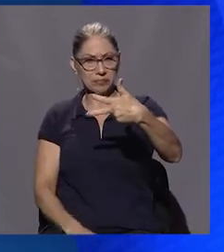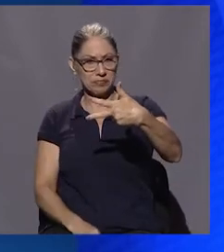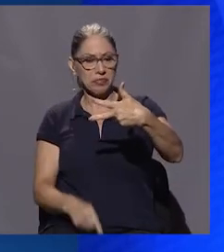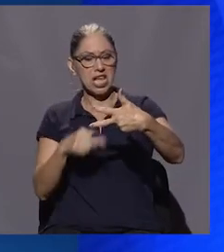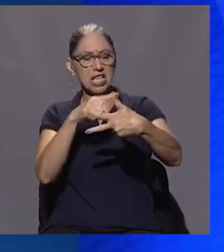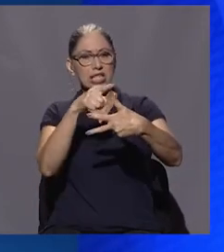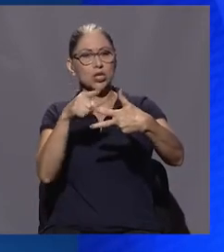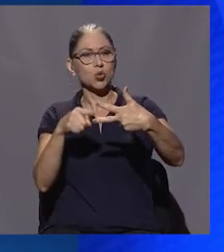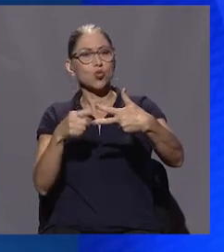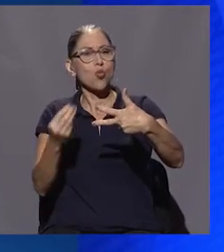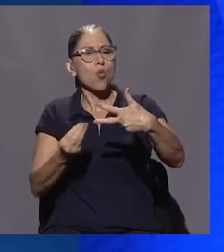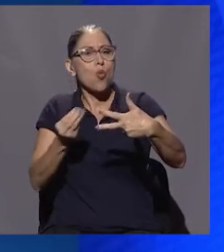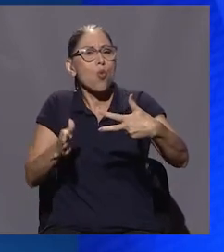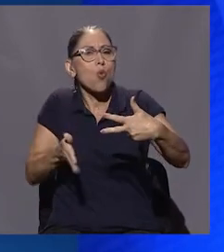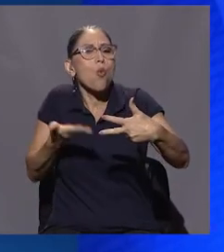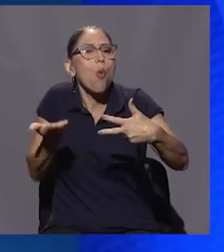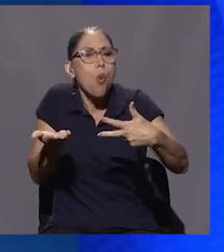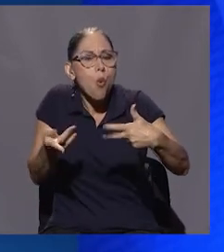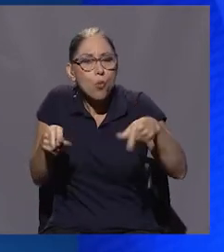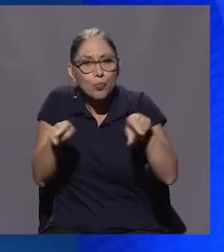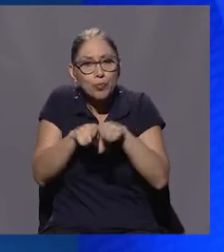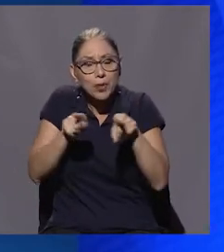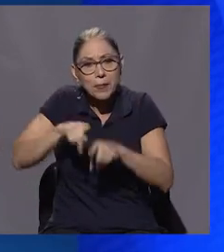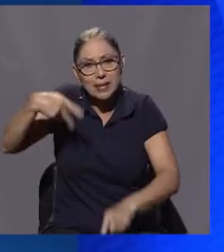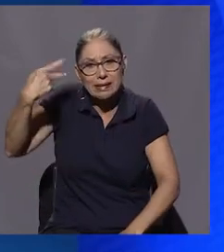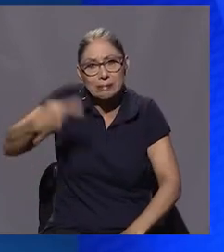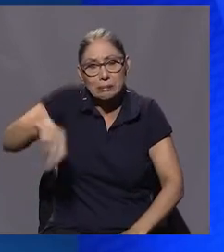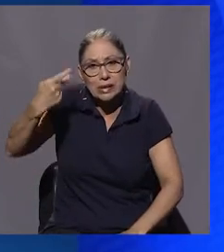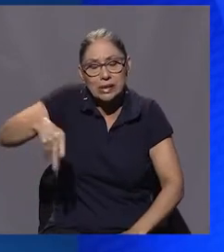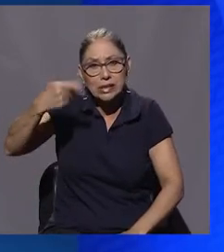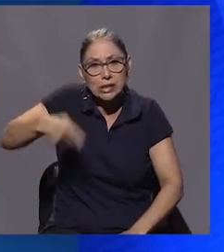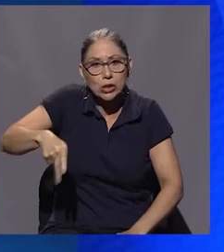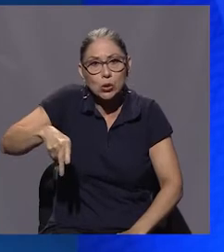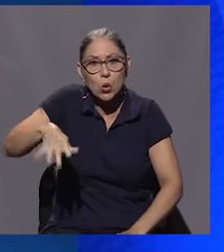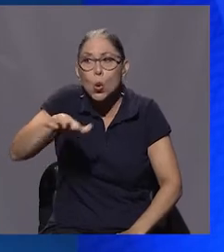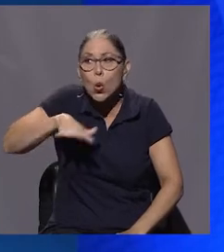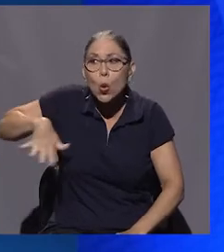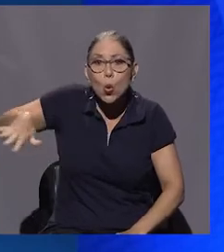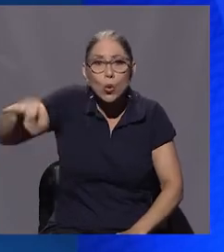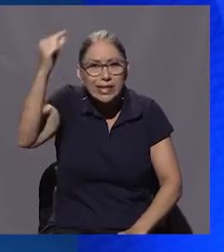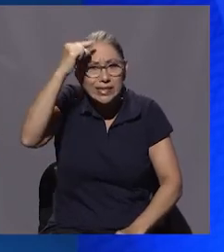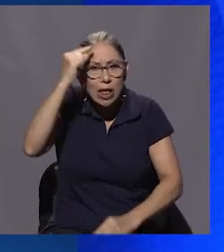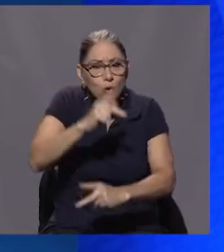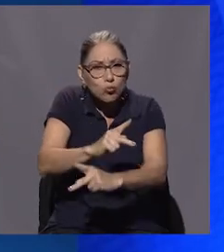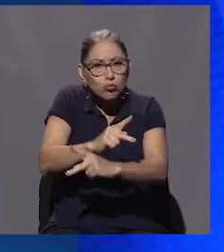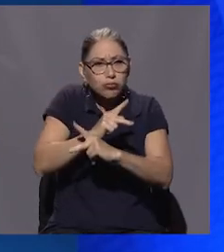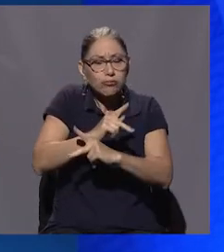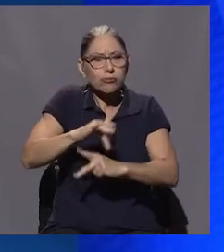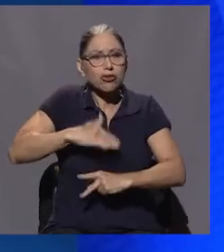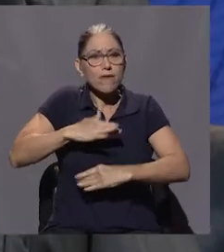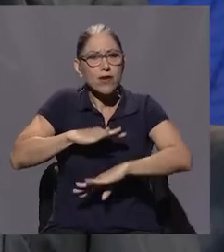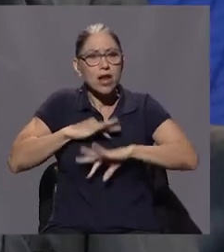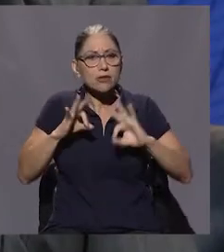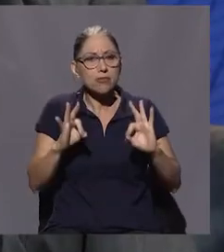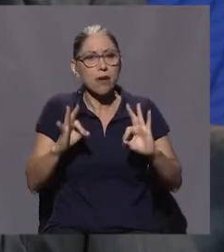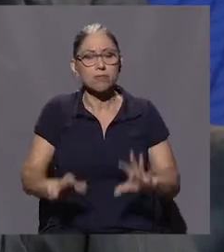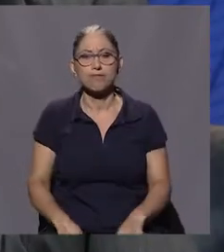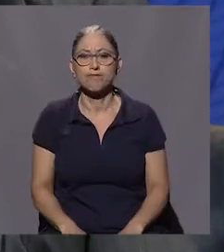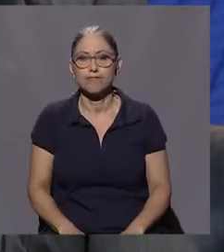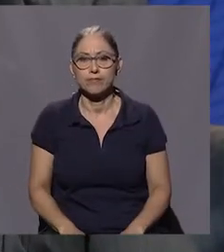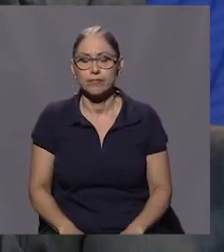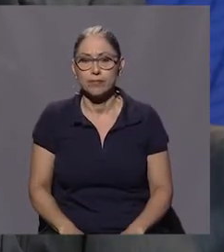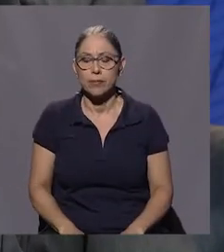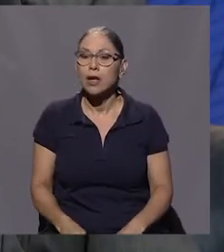hace que también se ponga en peligro un Estado benefactor, un Estado de bienestar? Bueno,